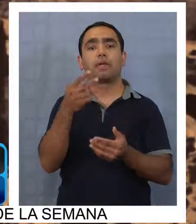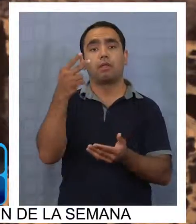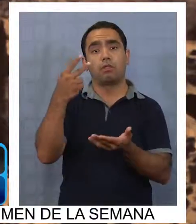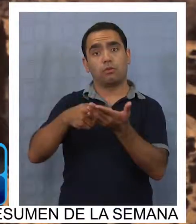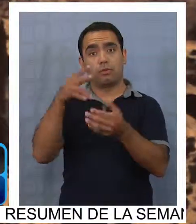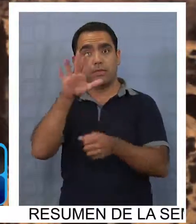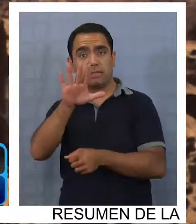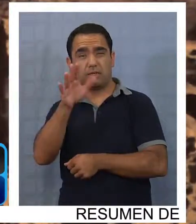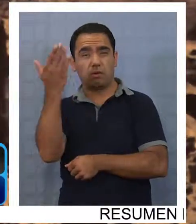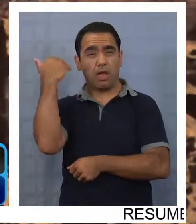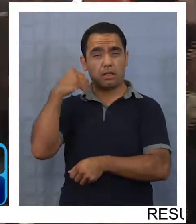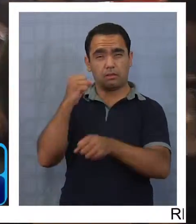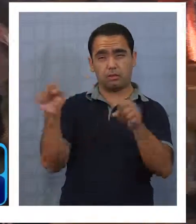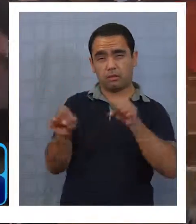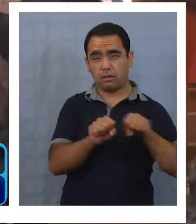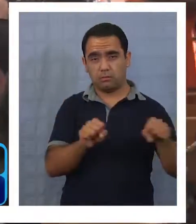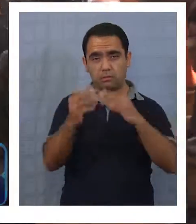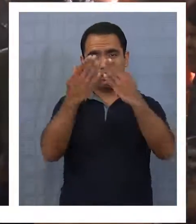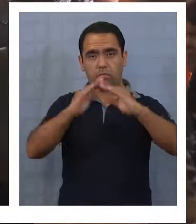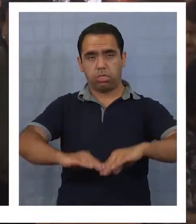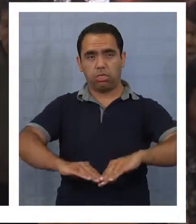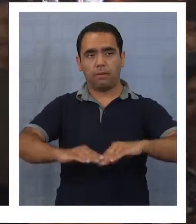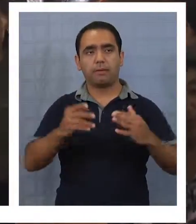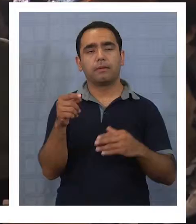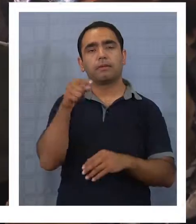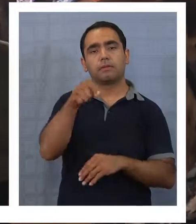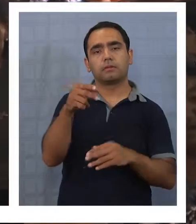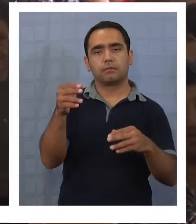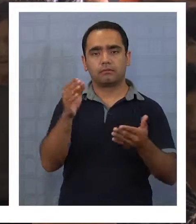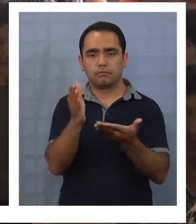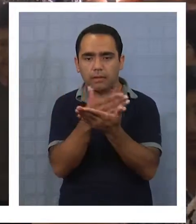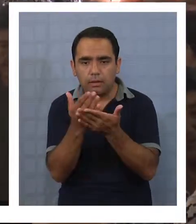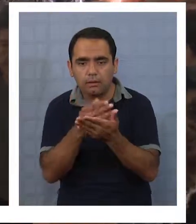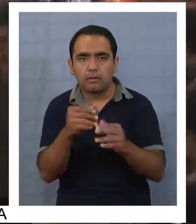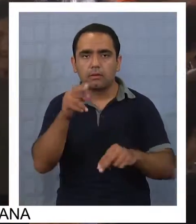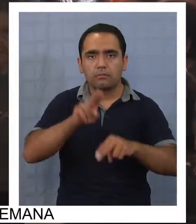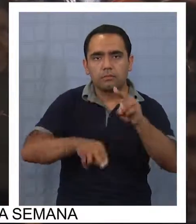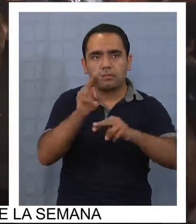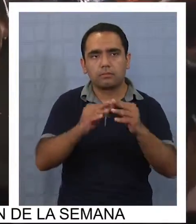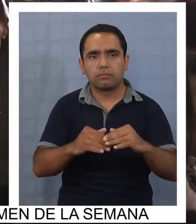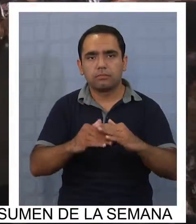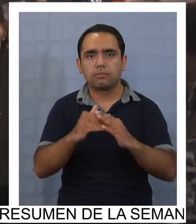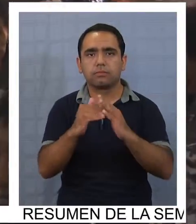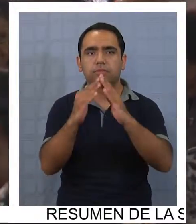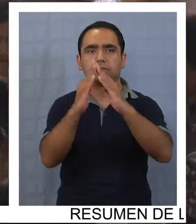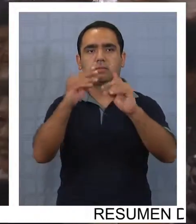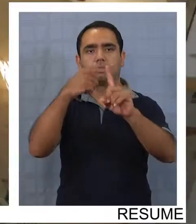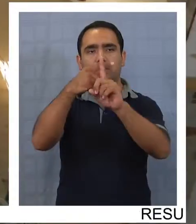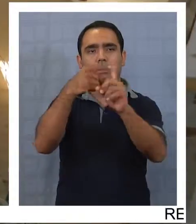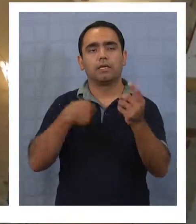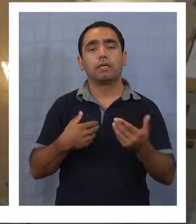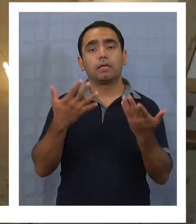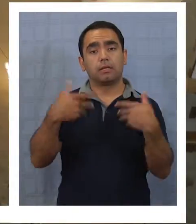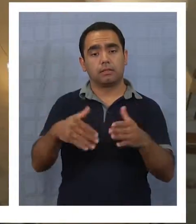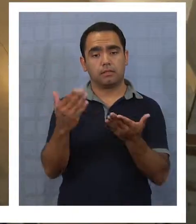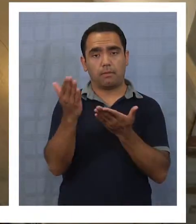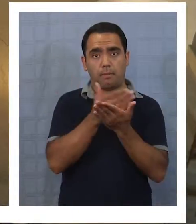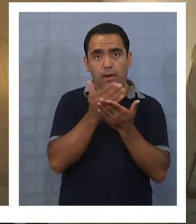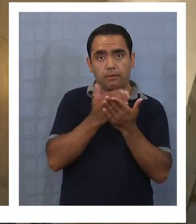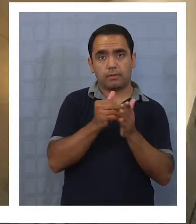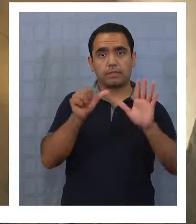de 2005. Un proyecto de la Dirección de Arquitectura del MOB contempló la recuperación de seis iglesias